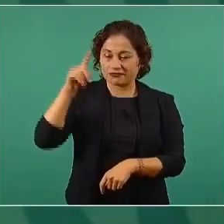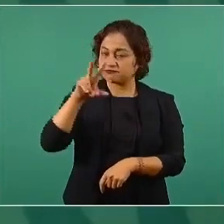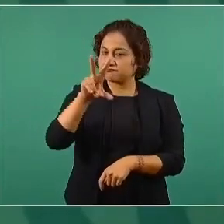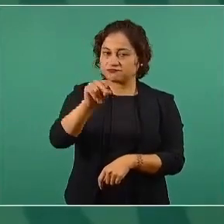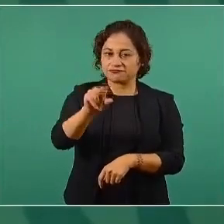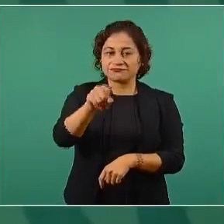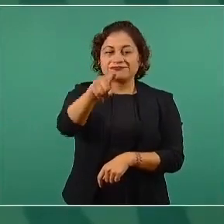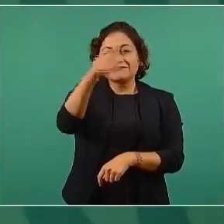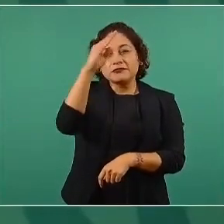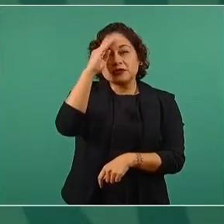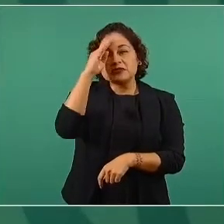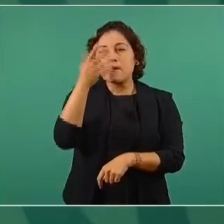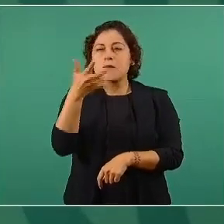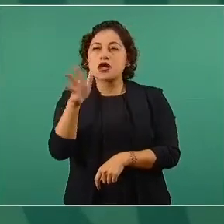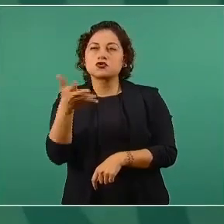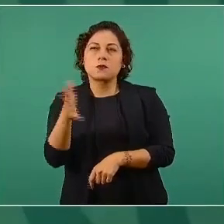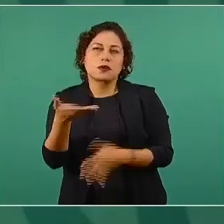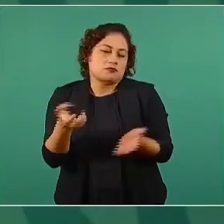pues